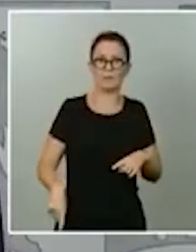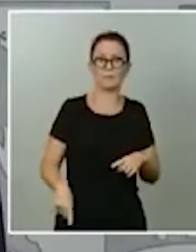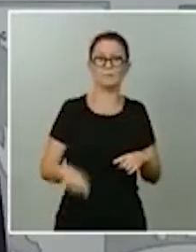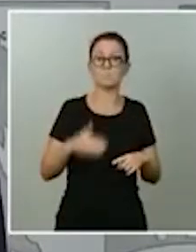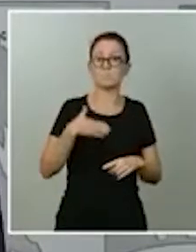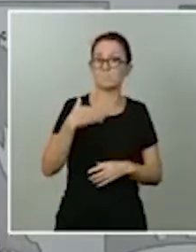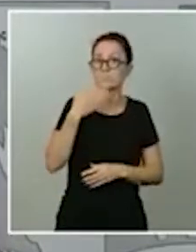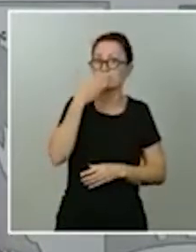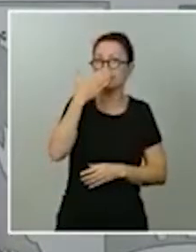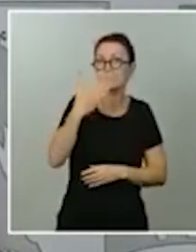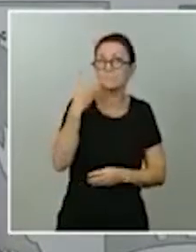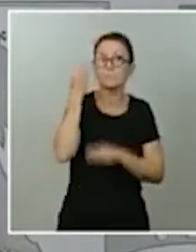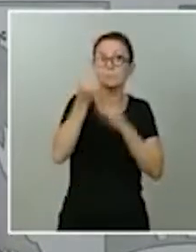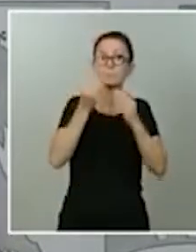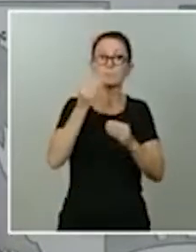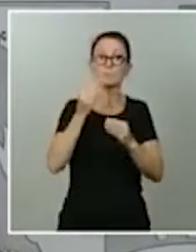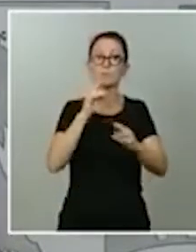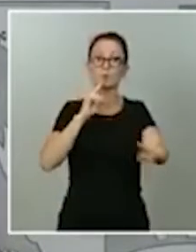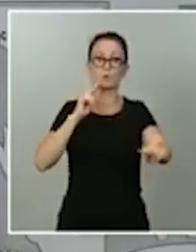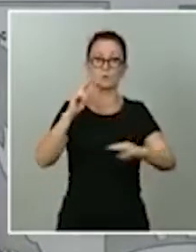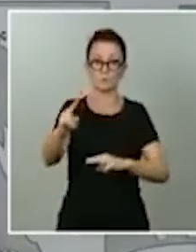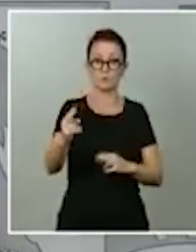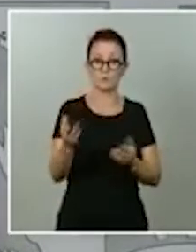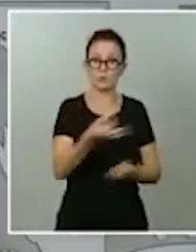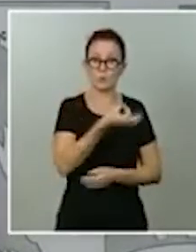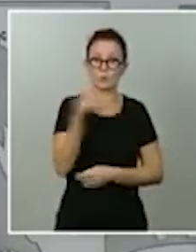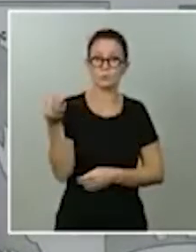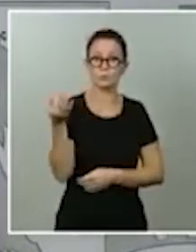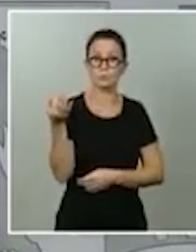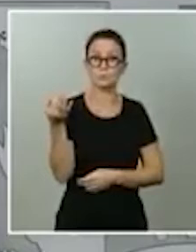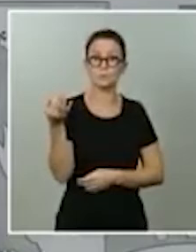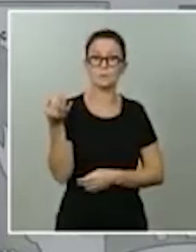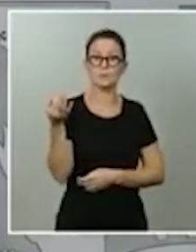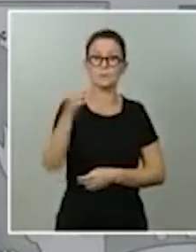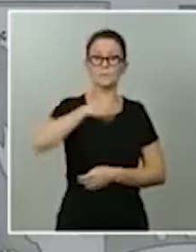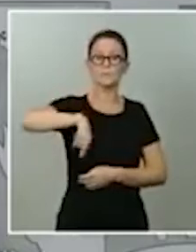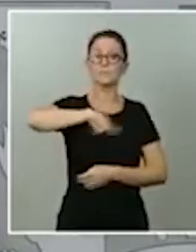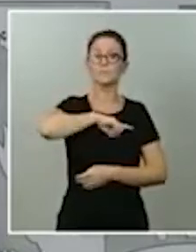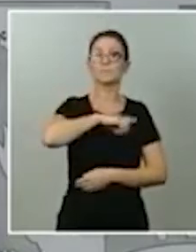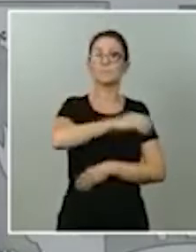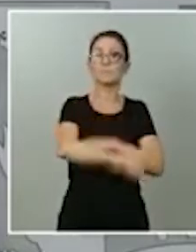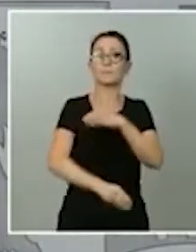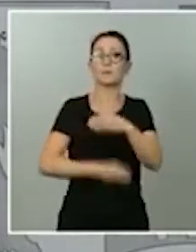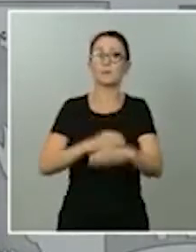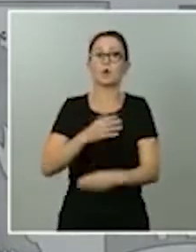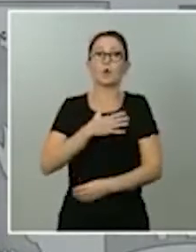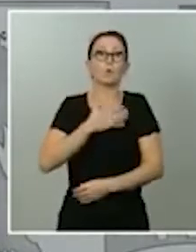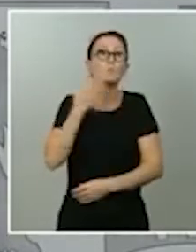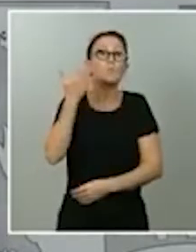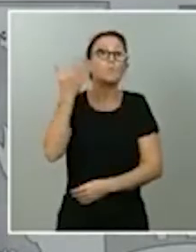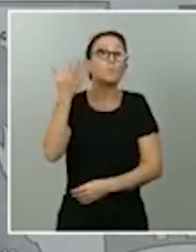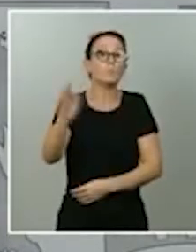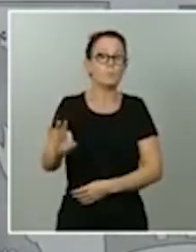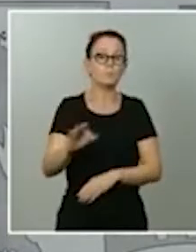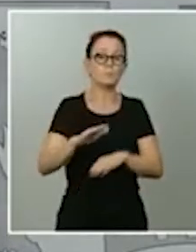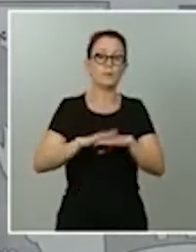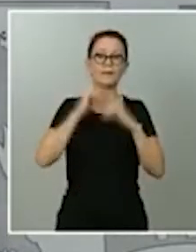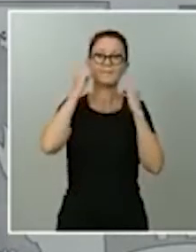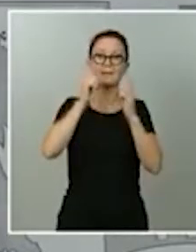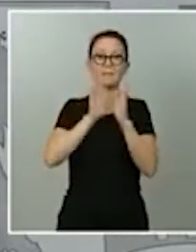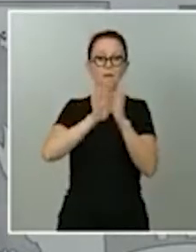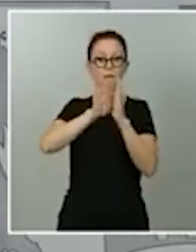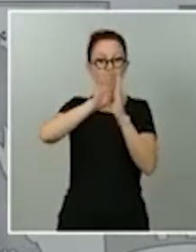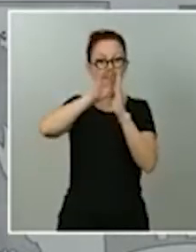a su cuestión. Nosotros estamos haciendo todo lo posible por doblegar la curva. Lo hemos hecho en el pasado.